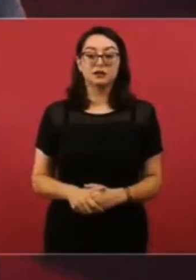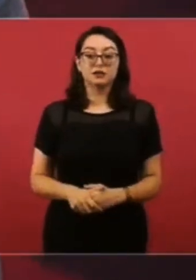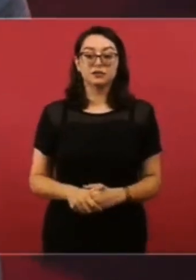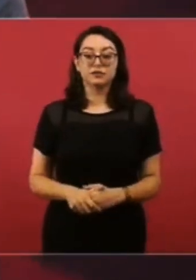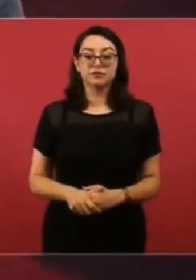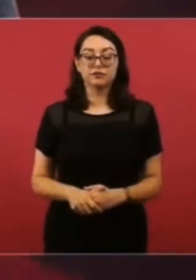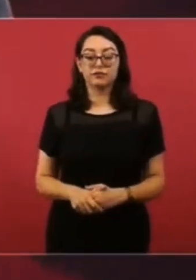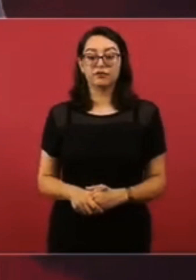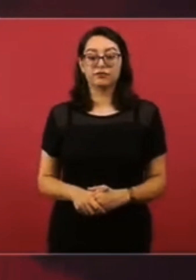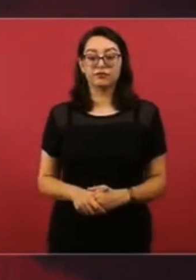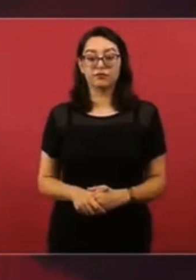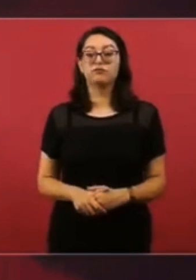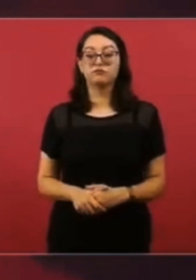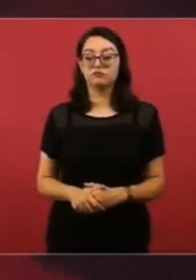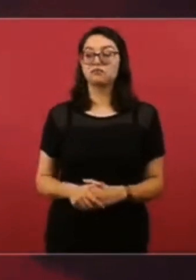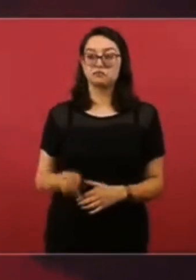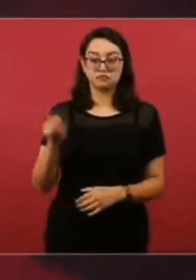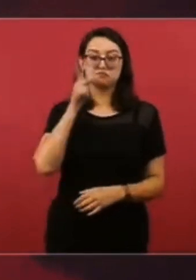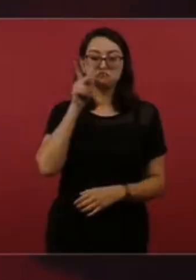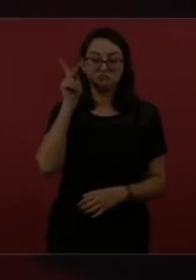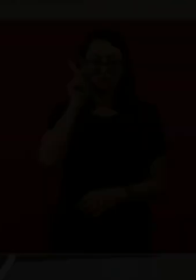Es muy buena la relación con el Papa Francisco López.